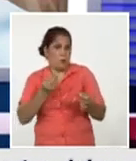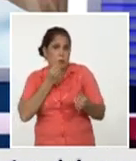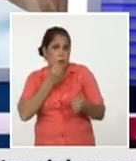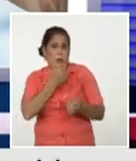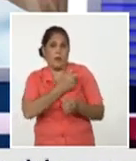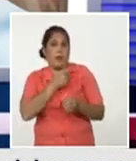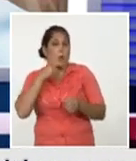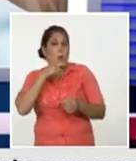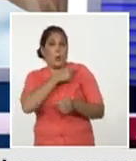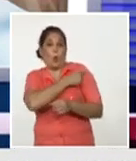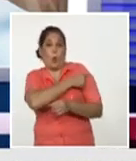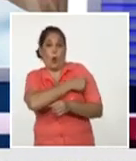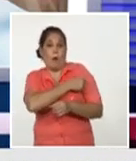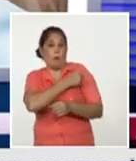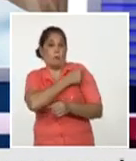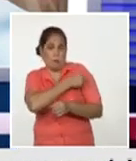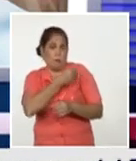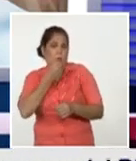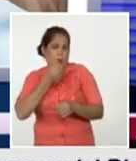aparecer eritema es decir